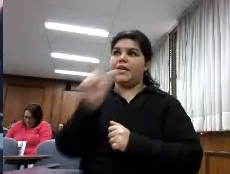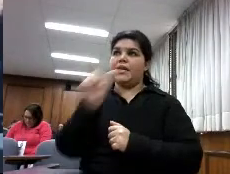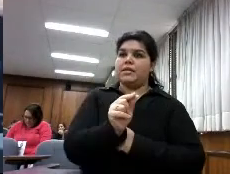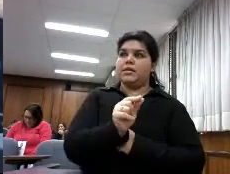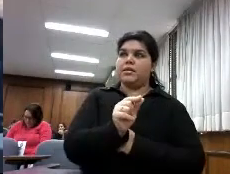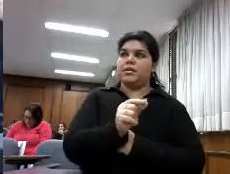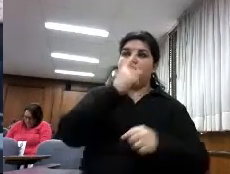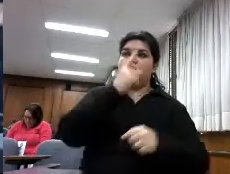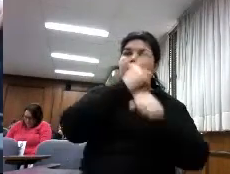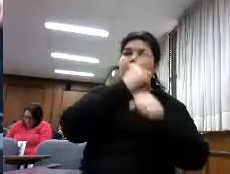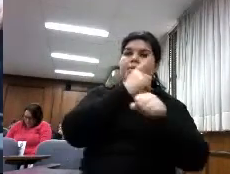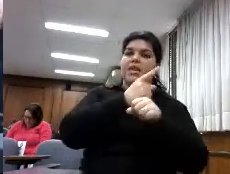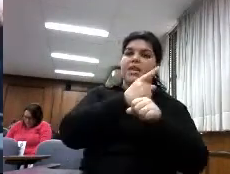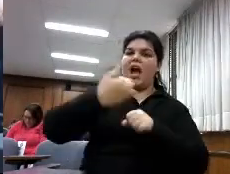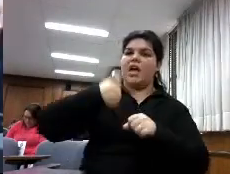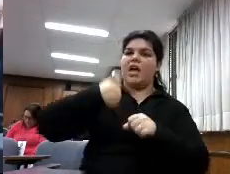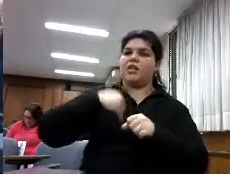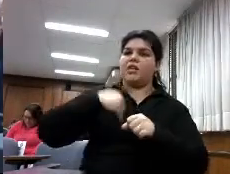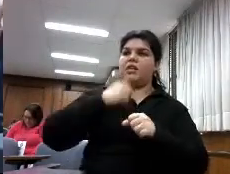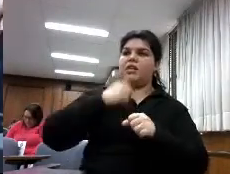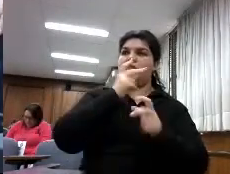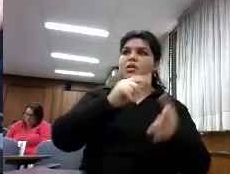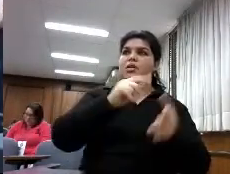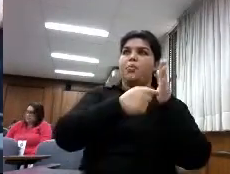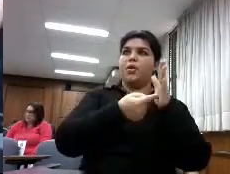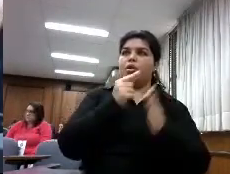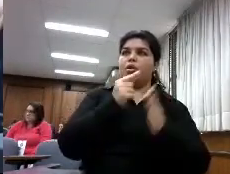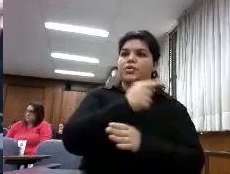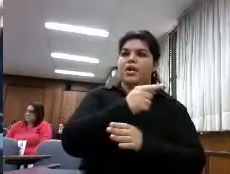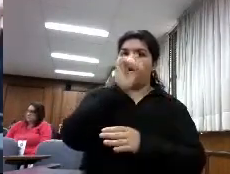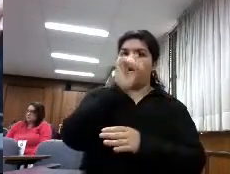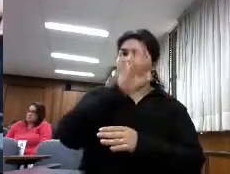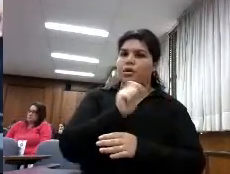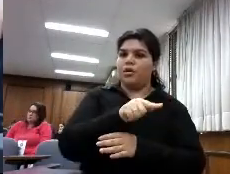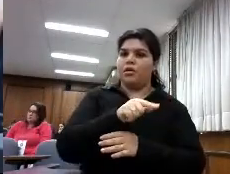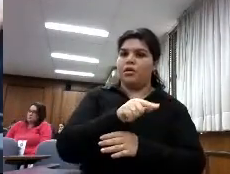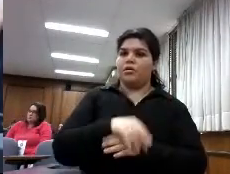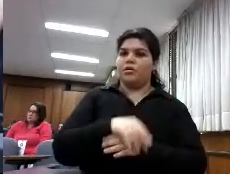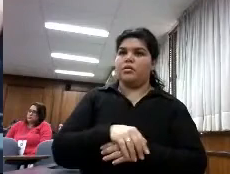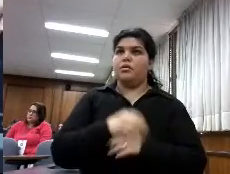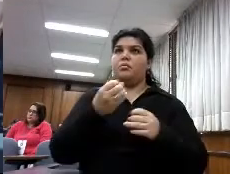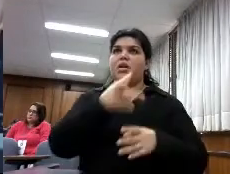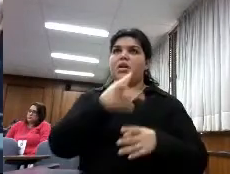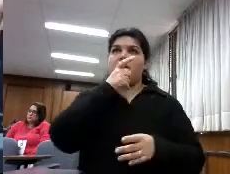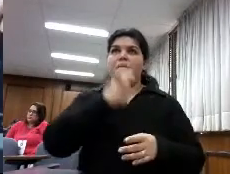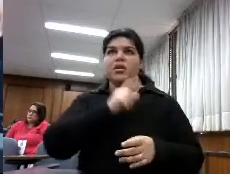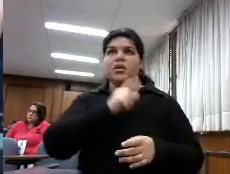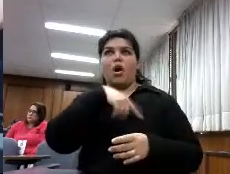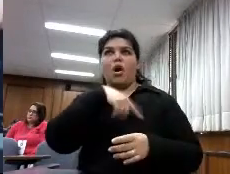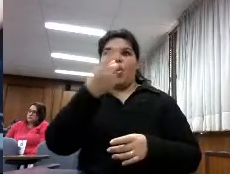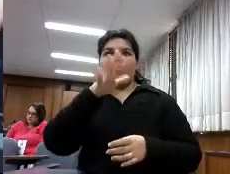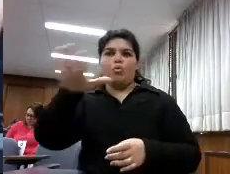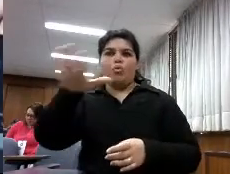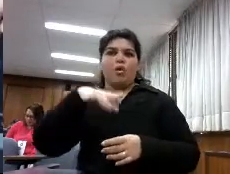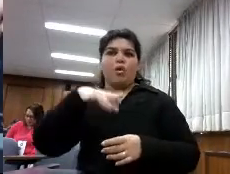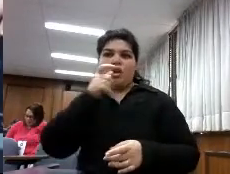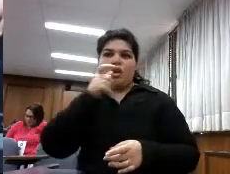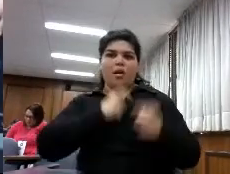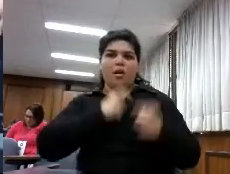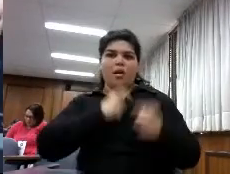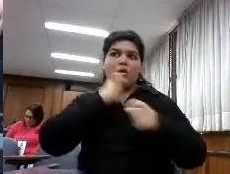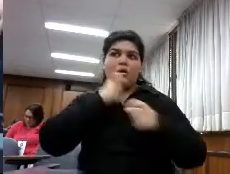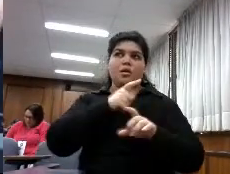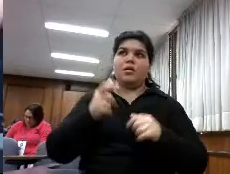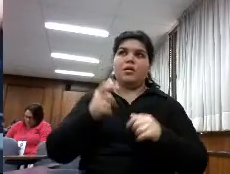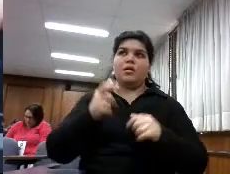de Argentina solo dice ciudad autónoma de Buenos Aires es porque no recibieron respuestas de otro lado porque bibliotecas si hemos recibido respuestas